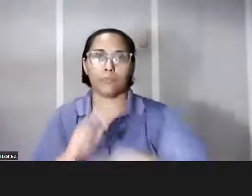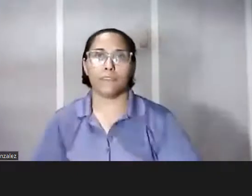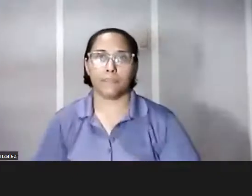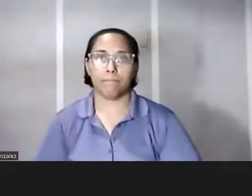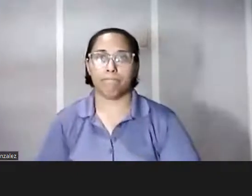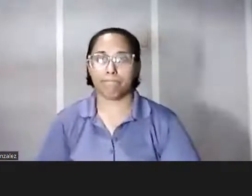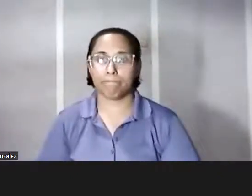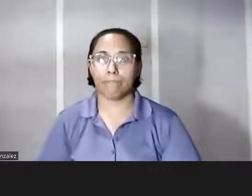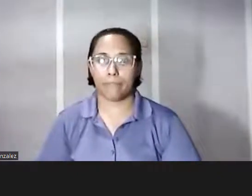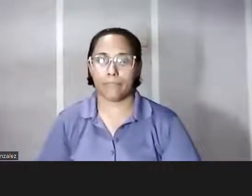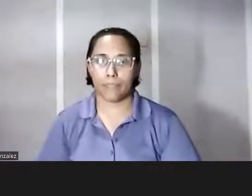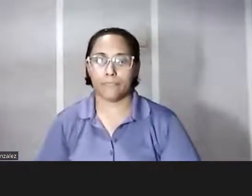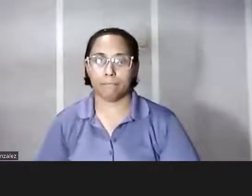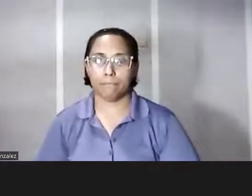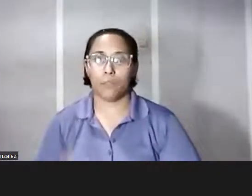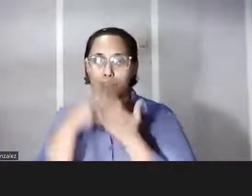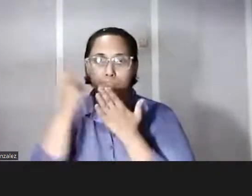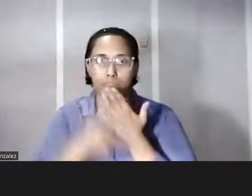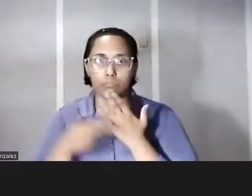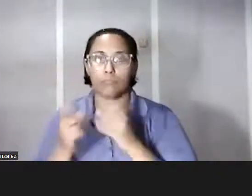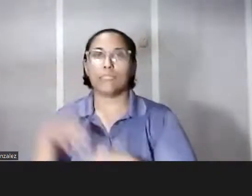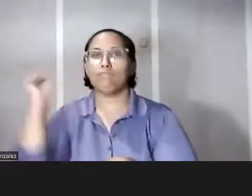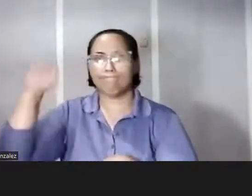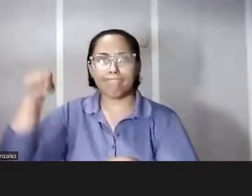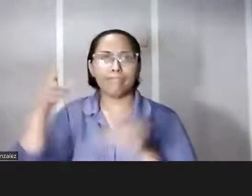o algún programa, perdón. En el libro